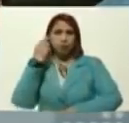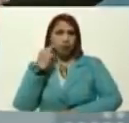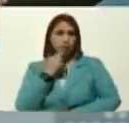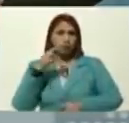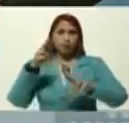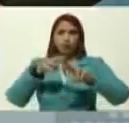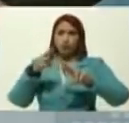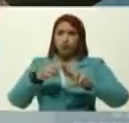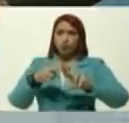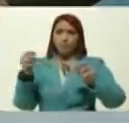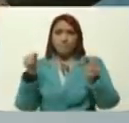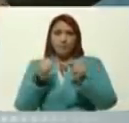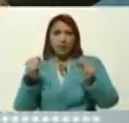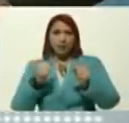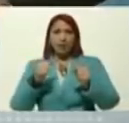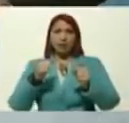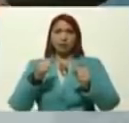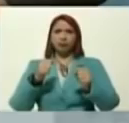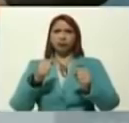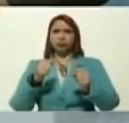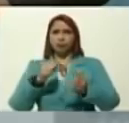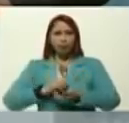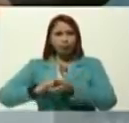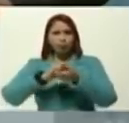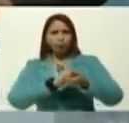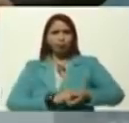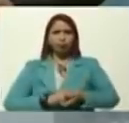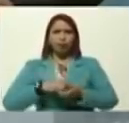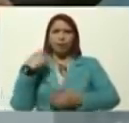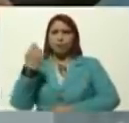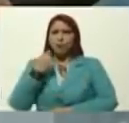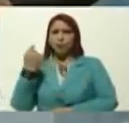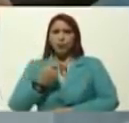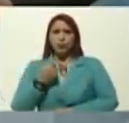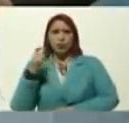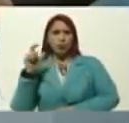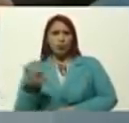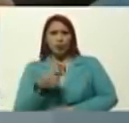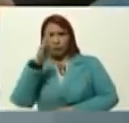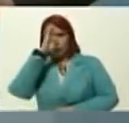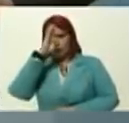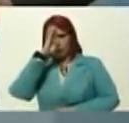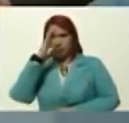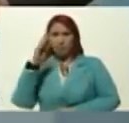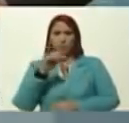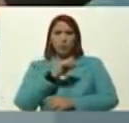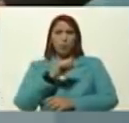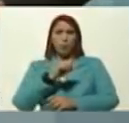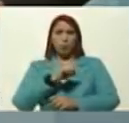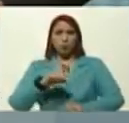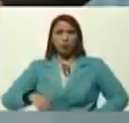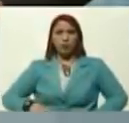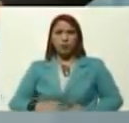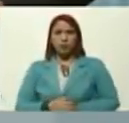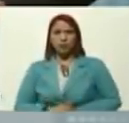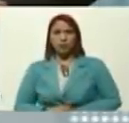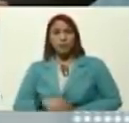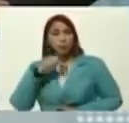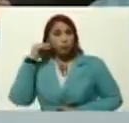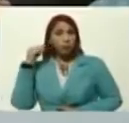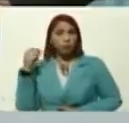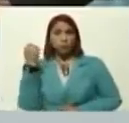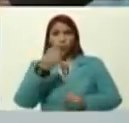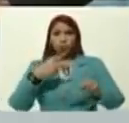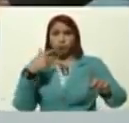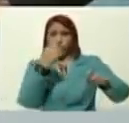en Trujillo, en Mérida, Táchira, Apure, Guarico, Varinas, Portuguesa, Sucre, del Tamacuro,